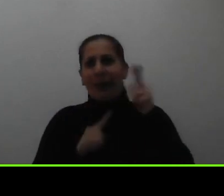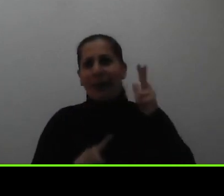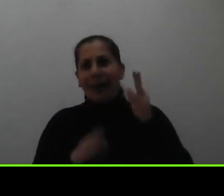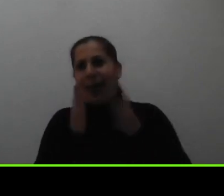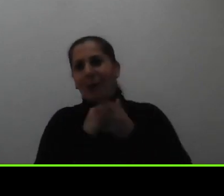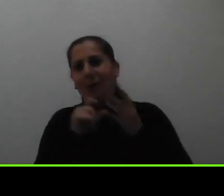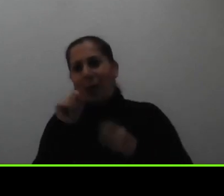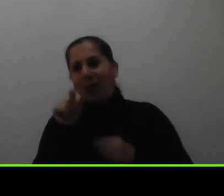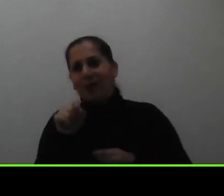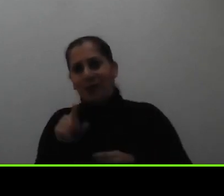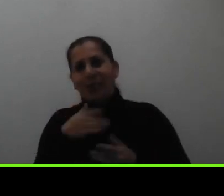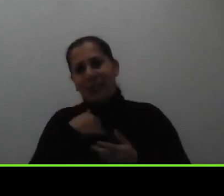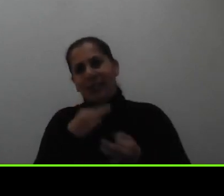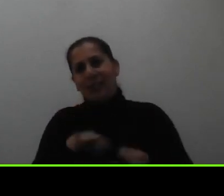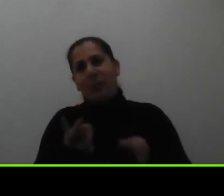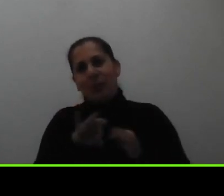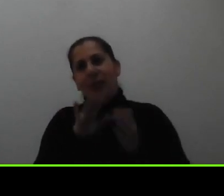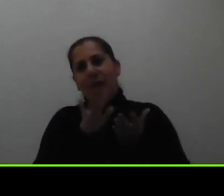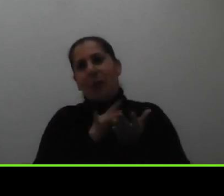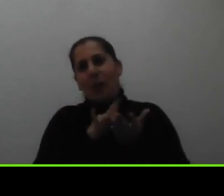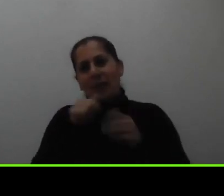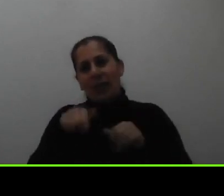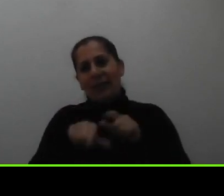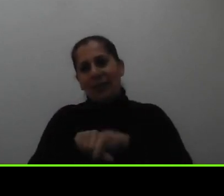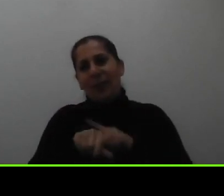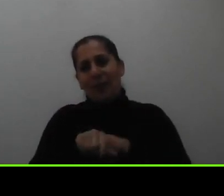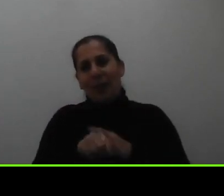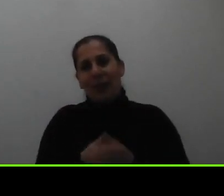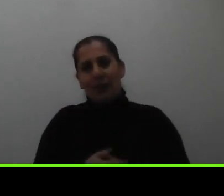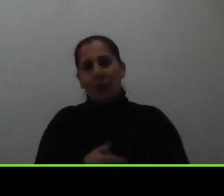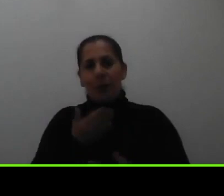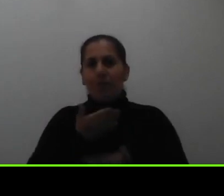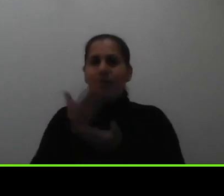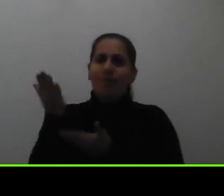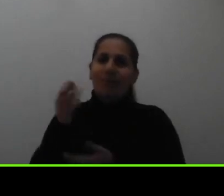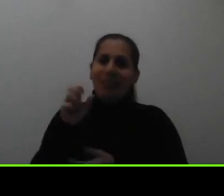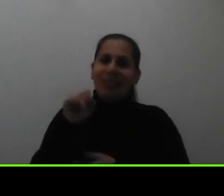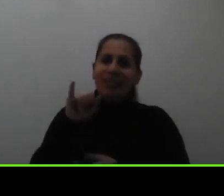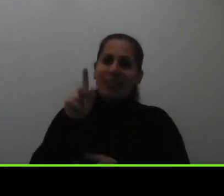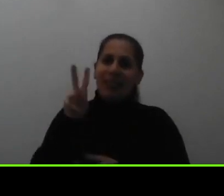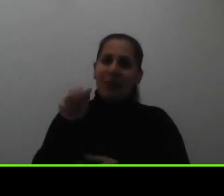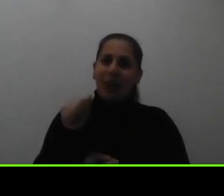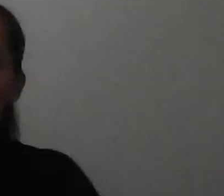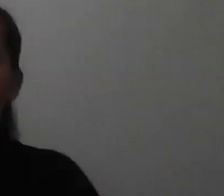consultas de ustedes y es importante aprovechar el espacio entonces le voy a dar el pase a ella